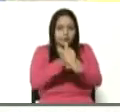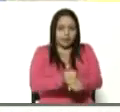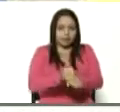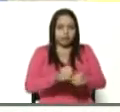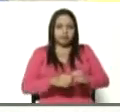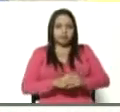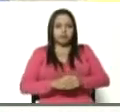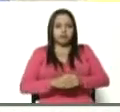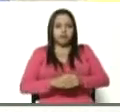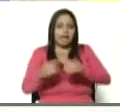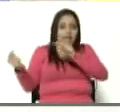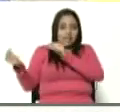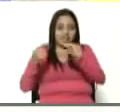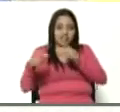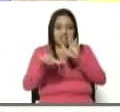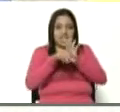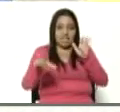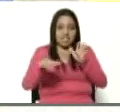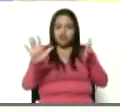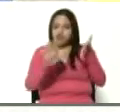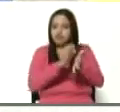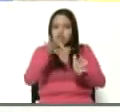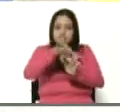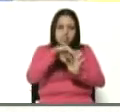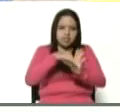el debate de las leyes agrícolas.